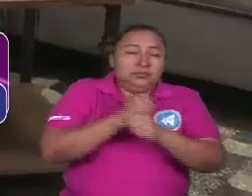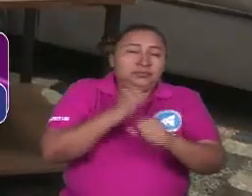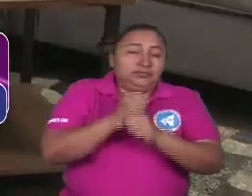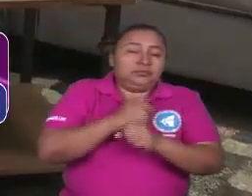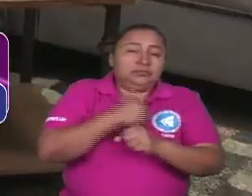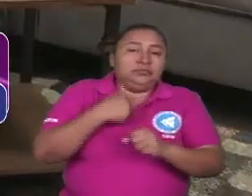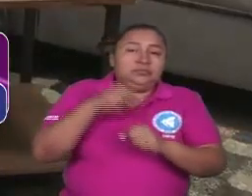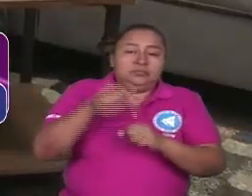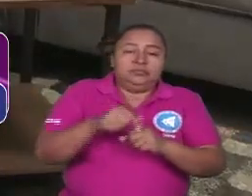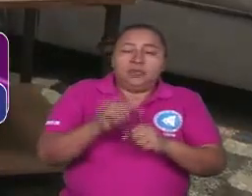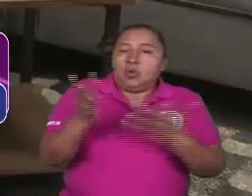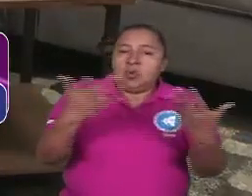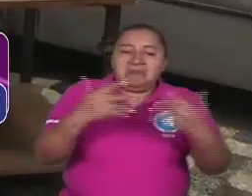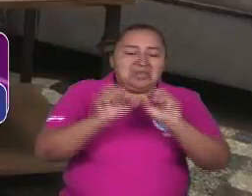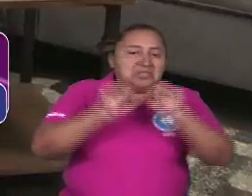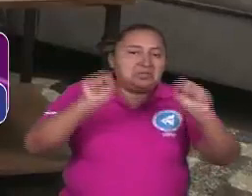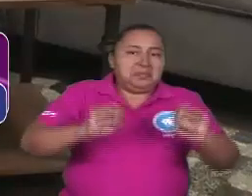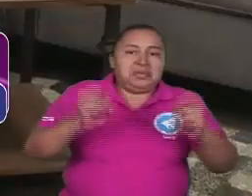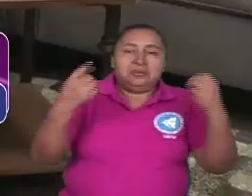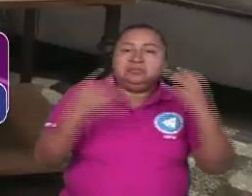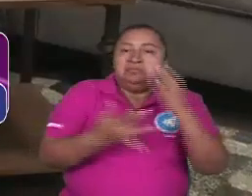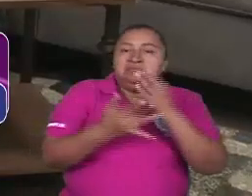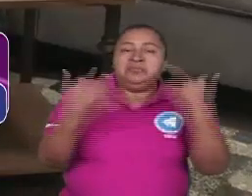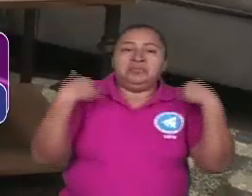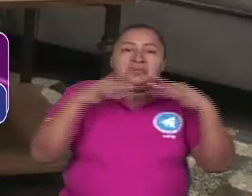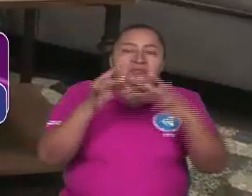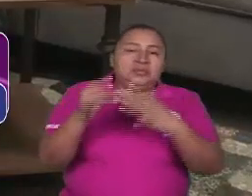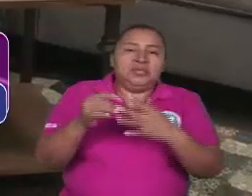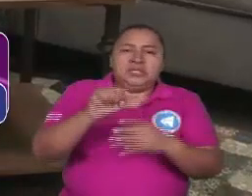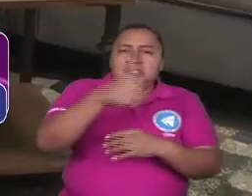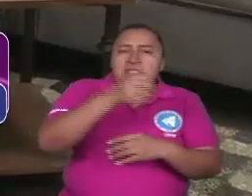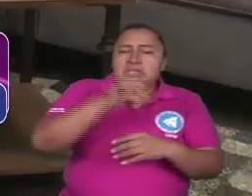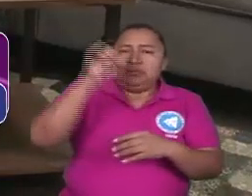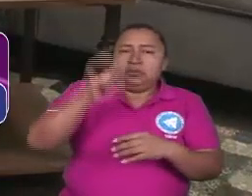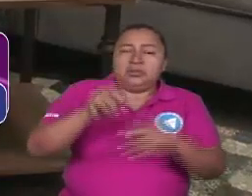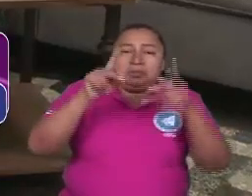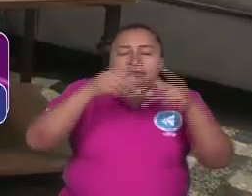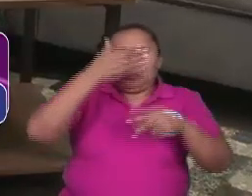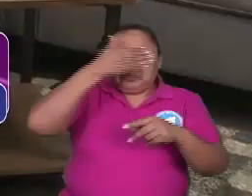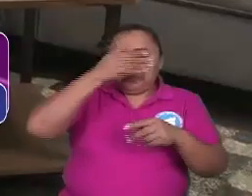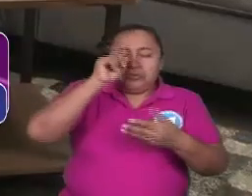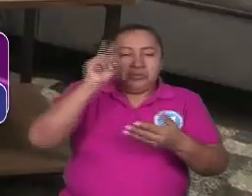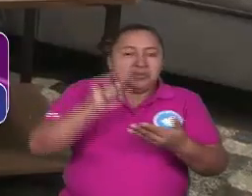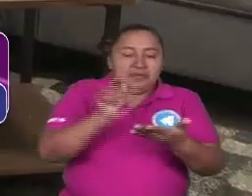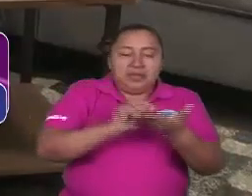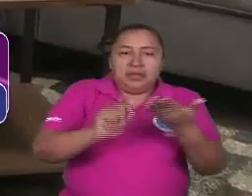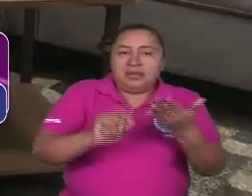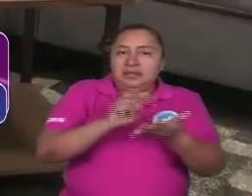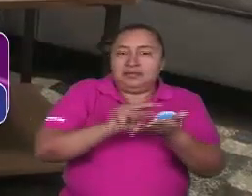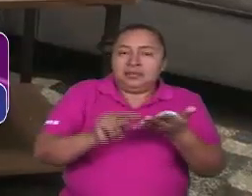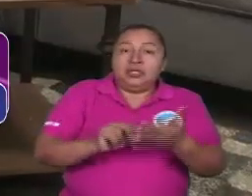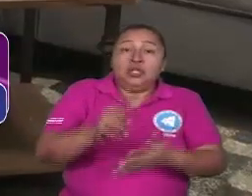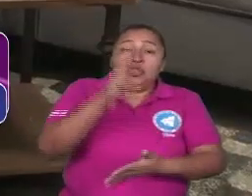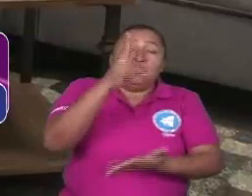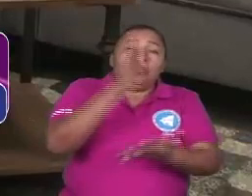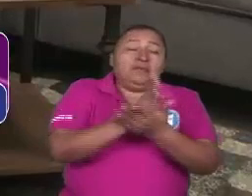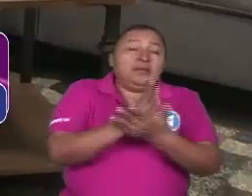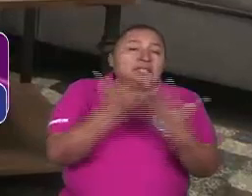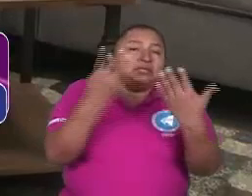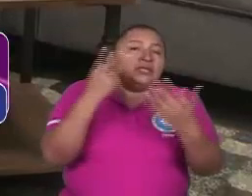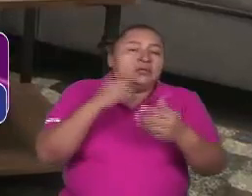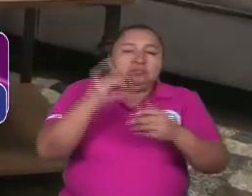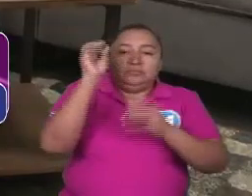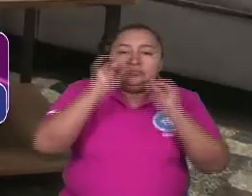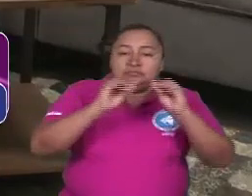no había capacitación técnico profesional 60% de analfabetismo dos veces hemos reeditado la